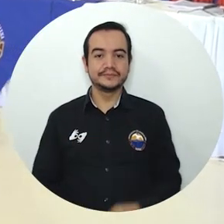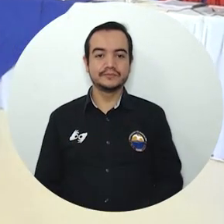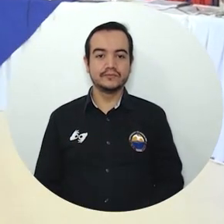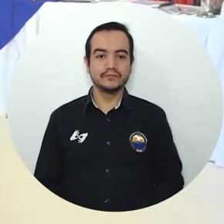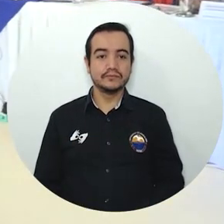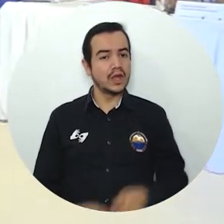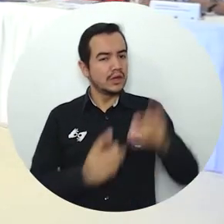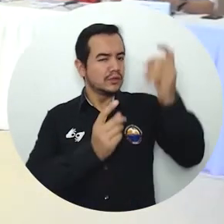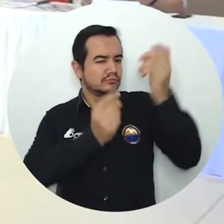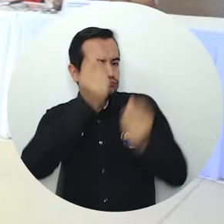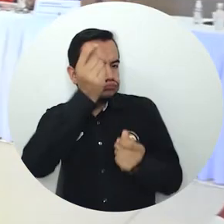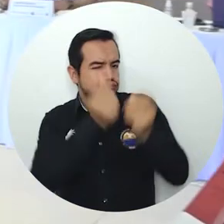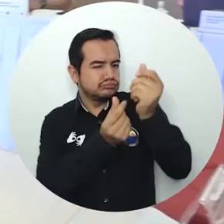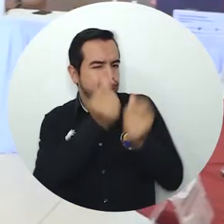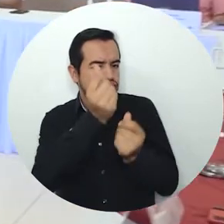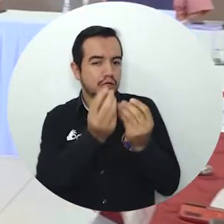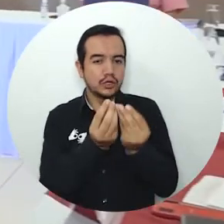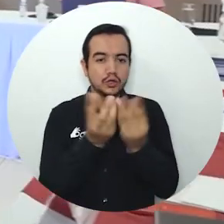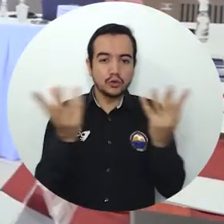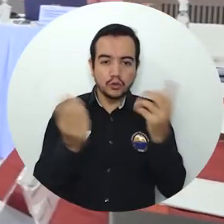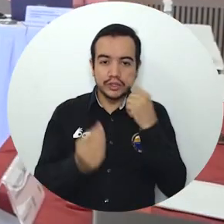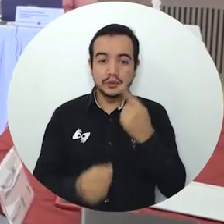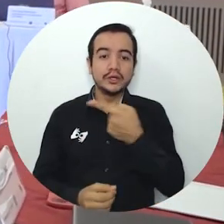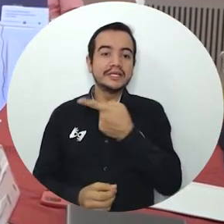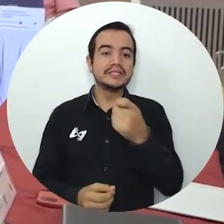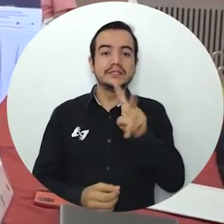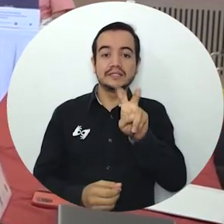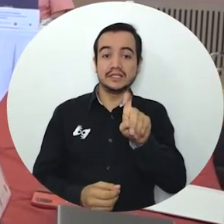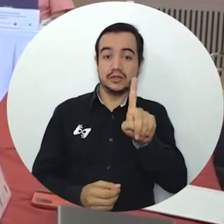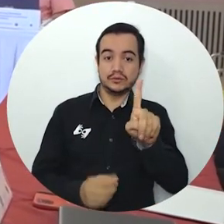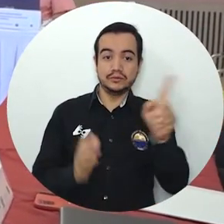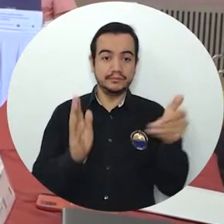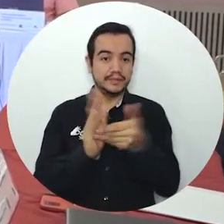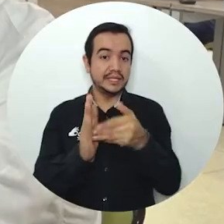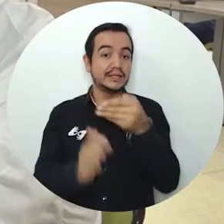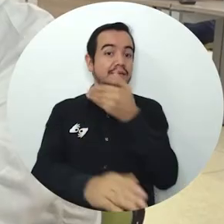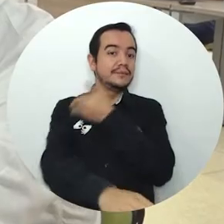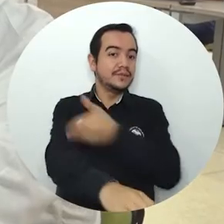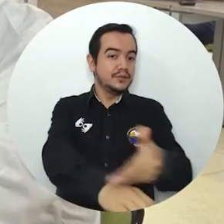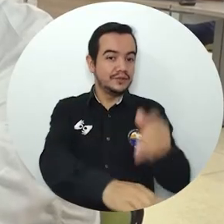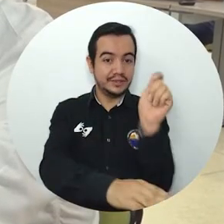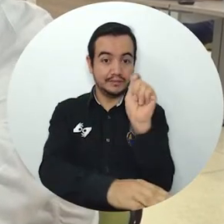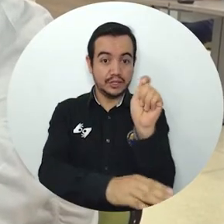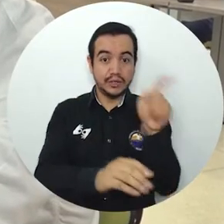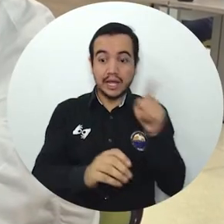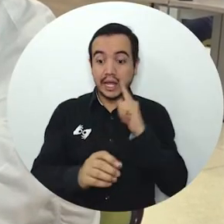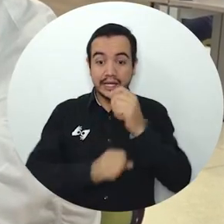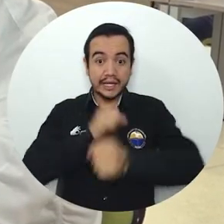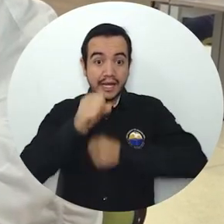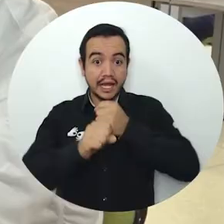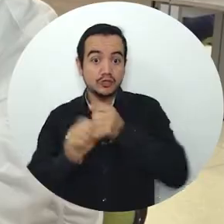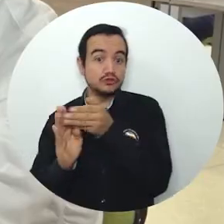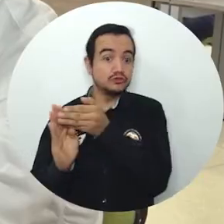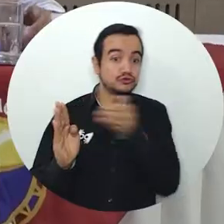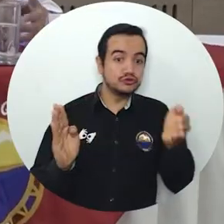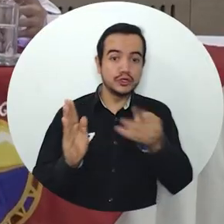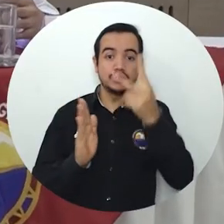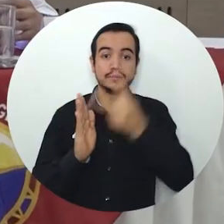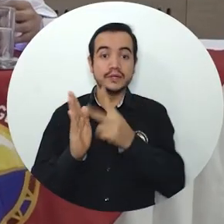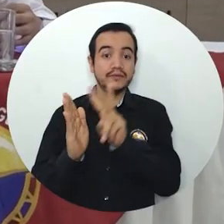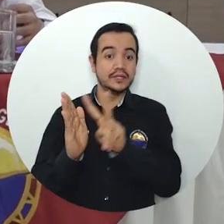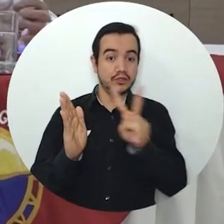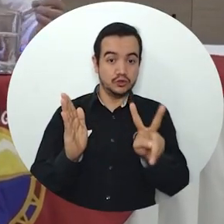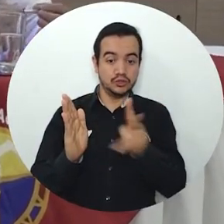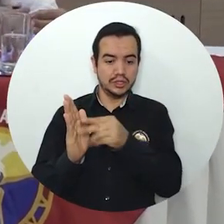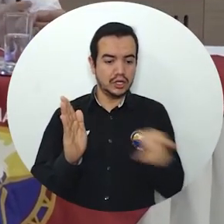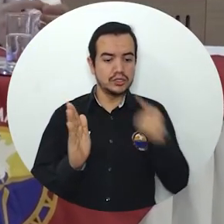general de ingresos y gastos por aproximadamente 171 mil millones de pesos para la vigencia 2022 fue el aprobado